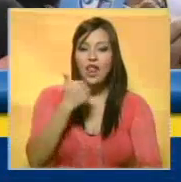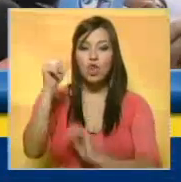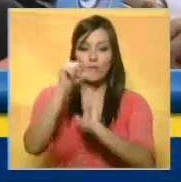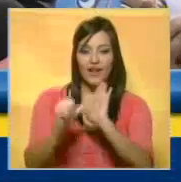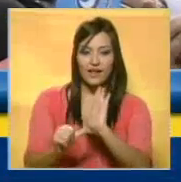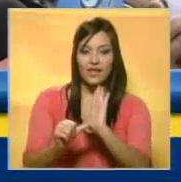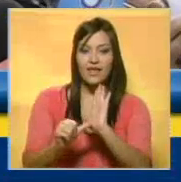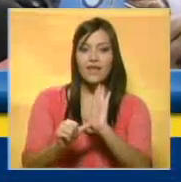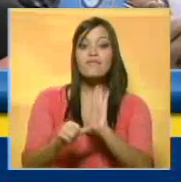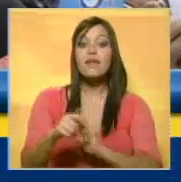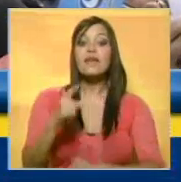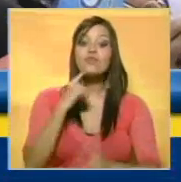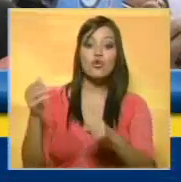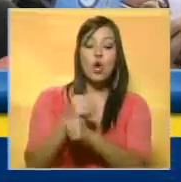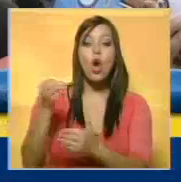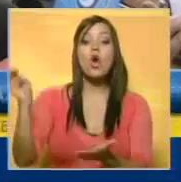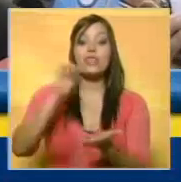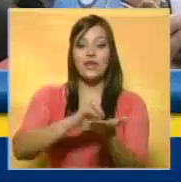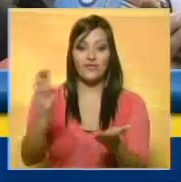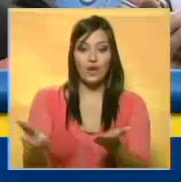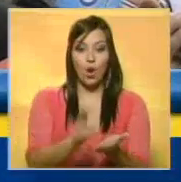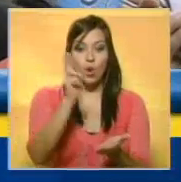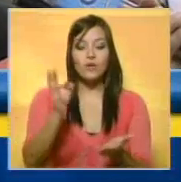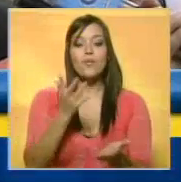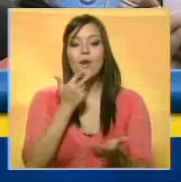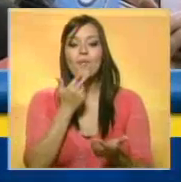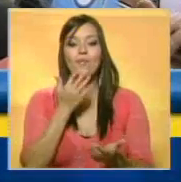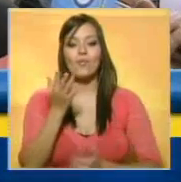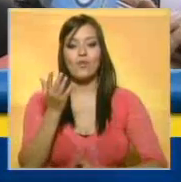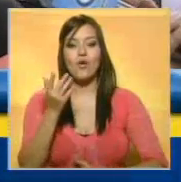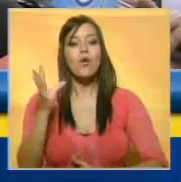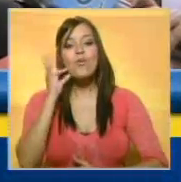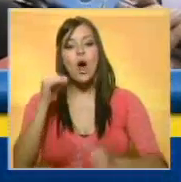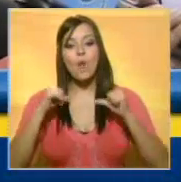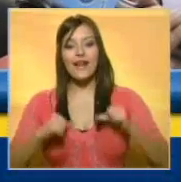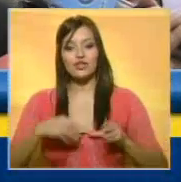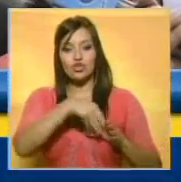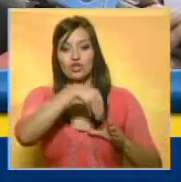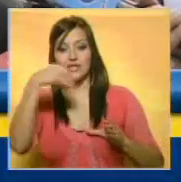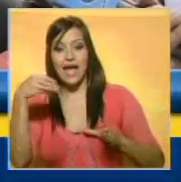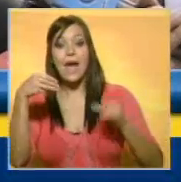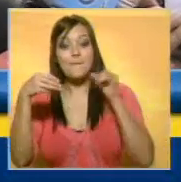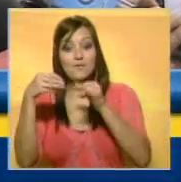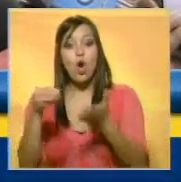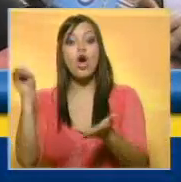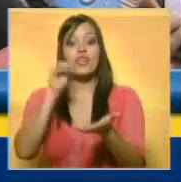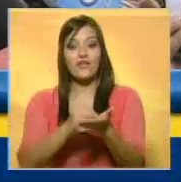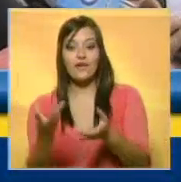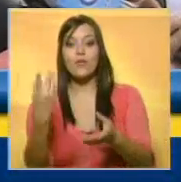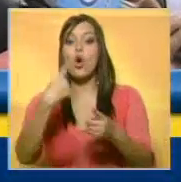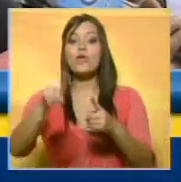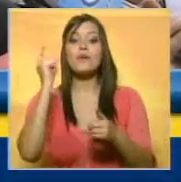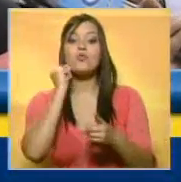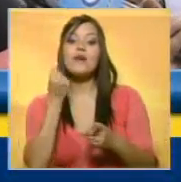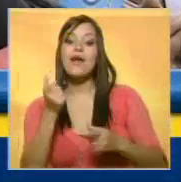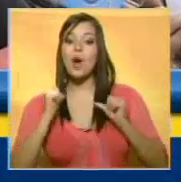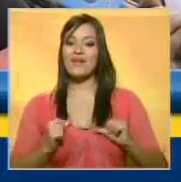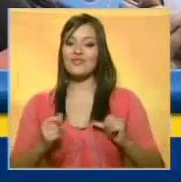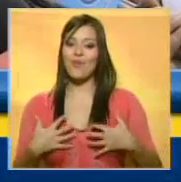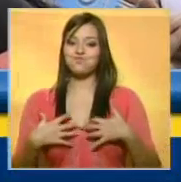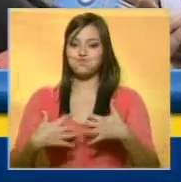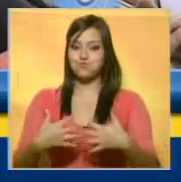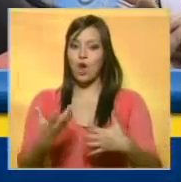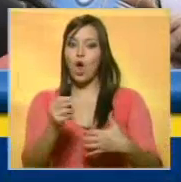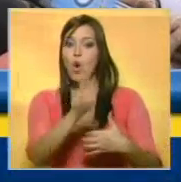reutilizaban los implantes mamarios. Encontramos en alguno de estos